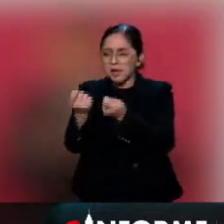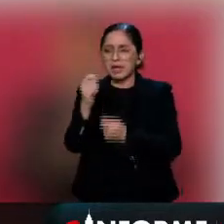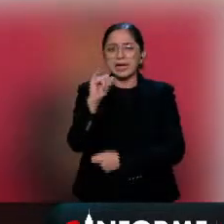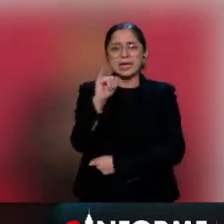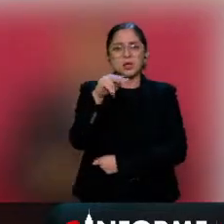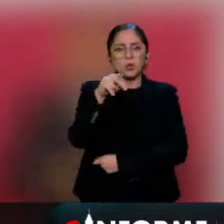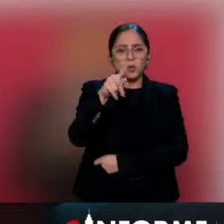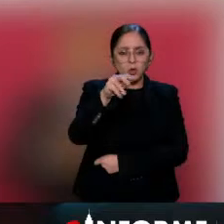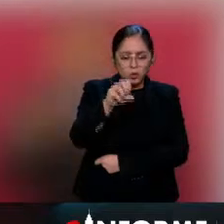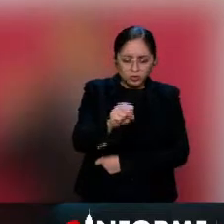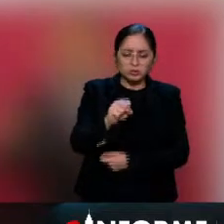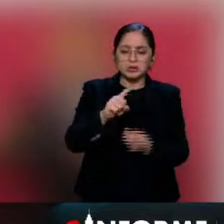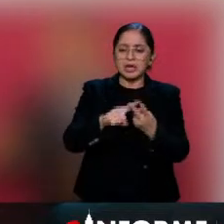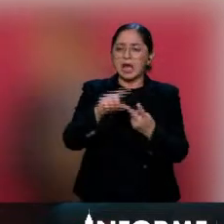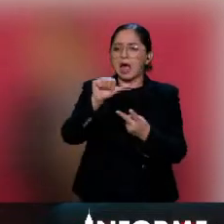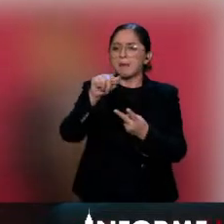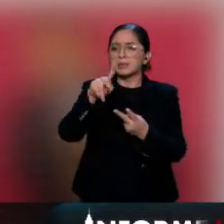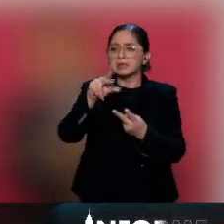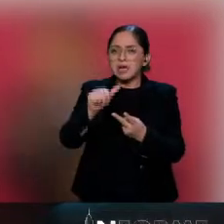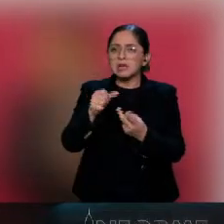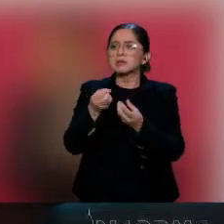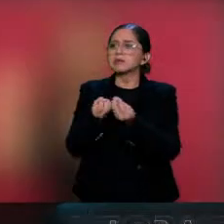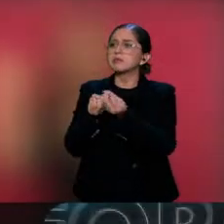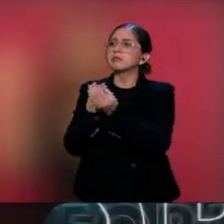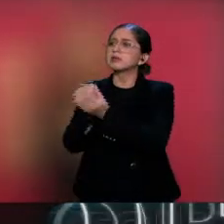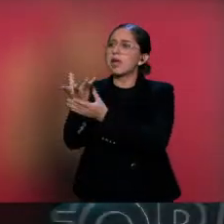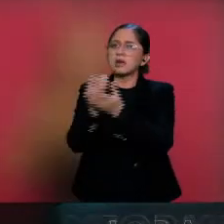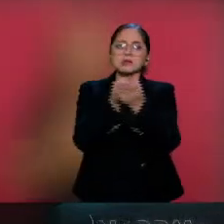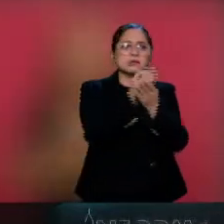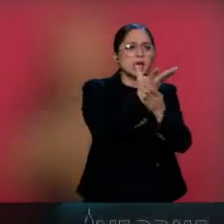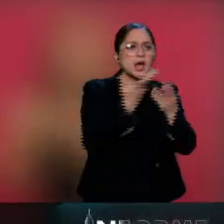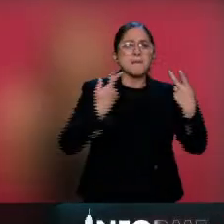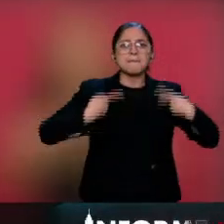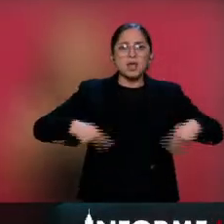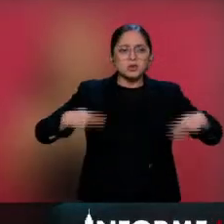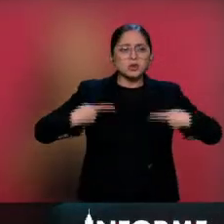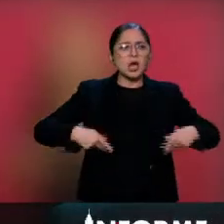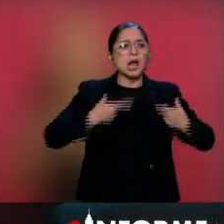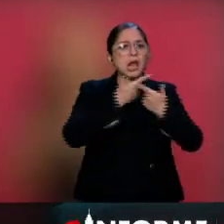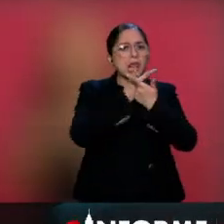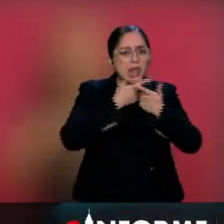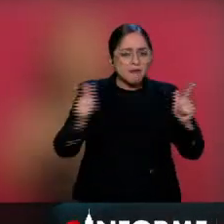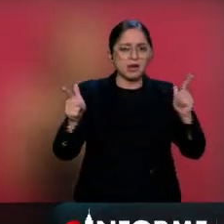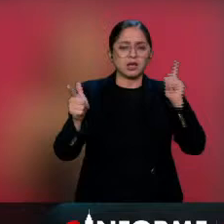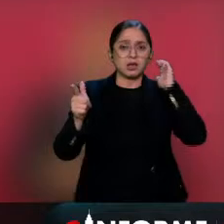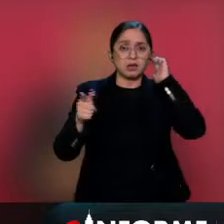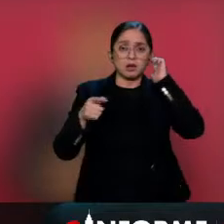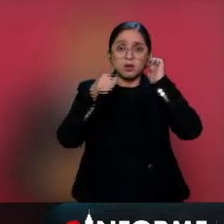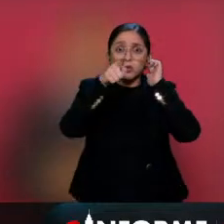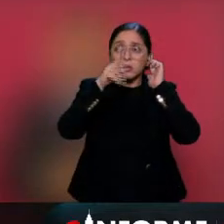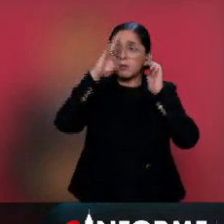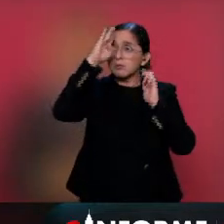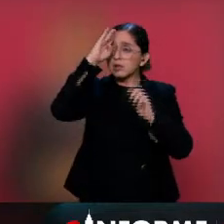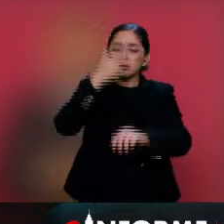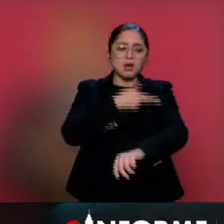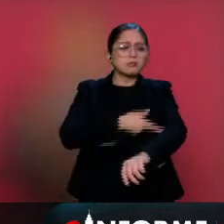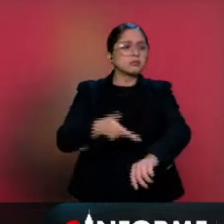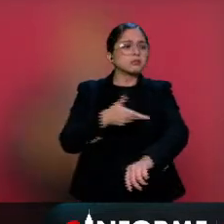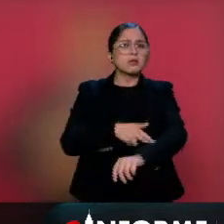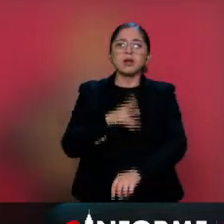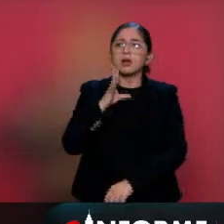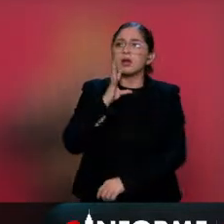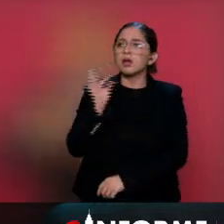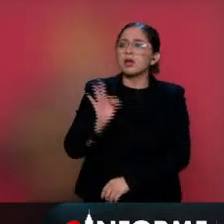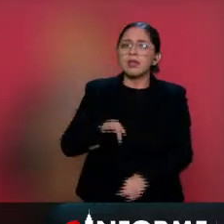dando instrucciones de libertad y no avanzamos. Y claro, no es nada más un asunto del Ejecutivo,